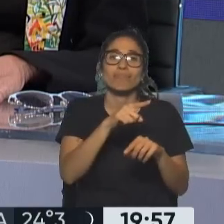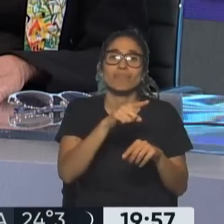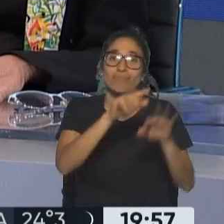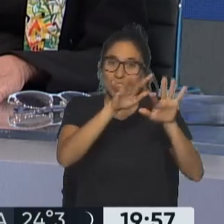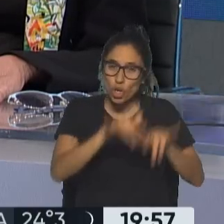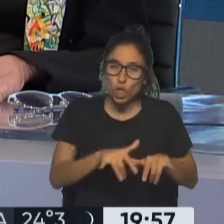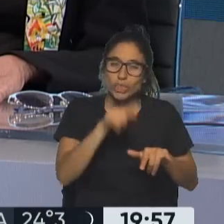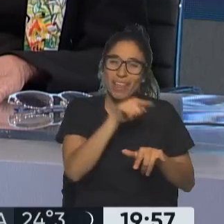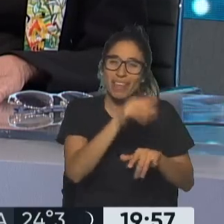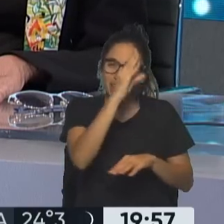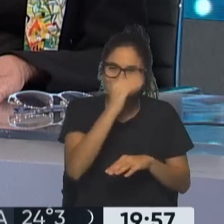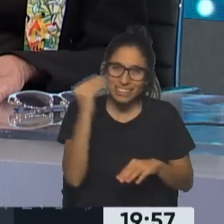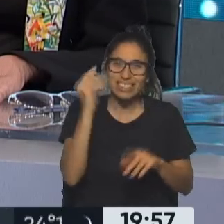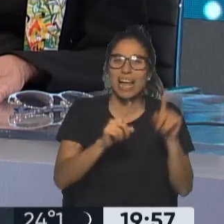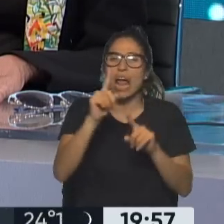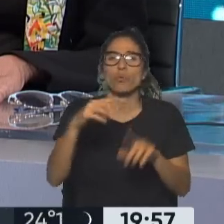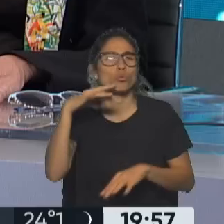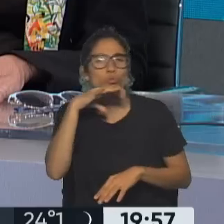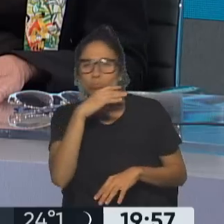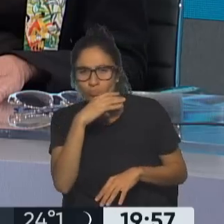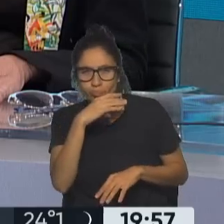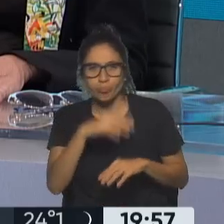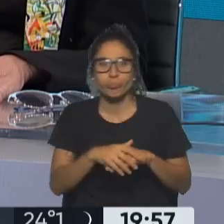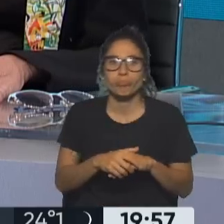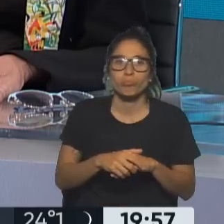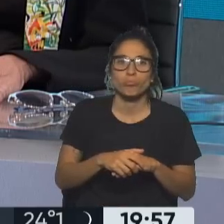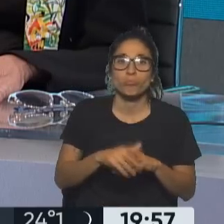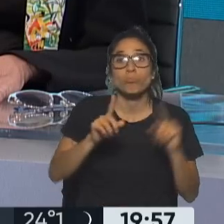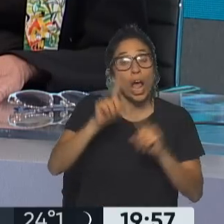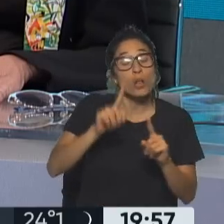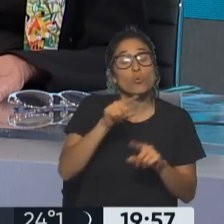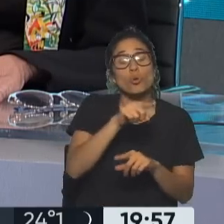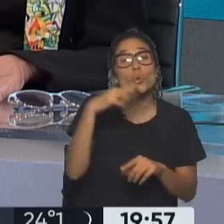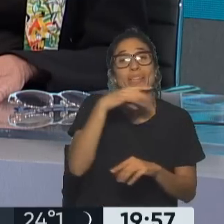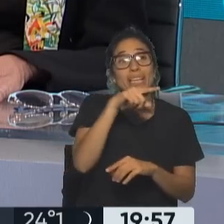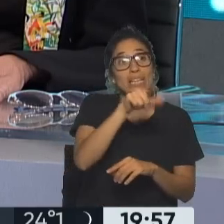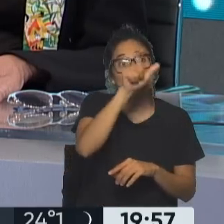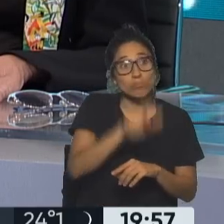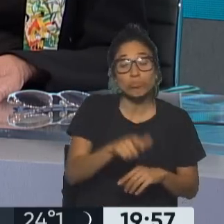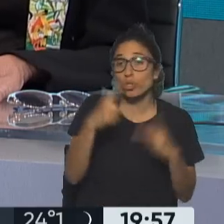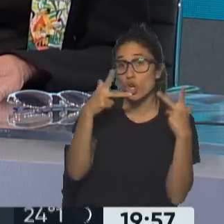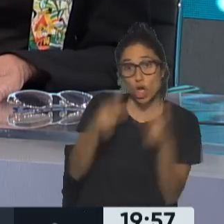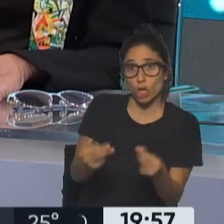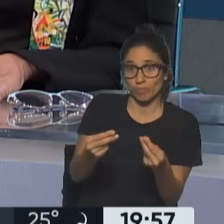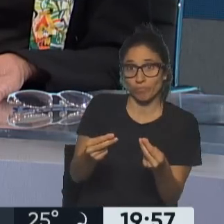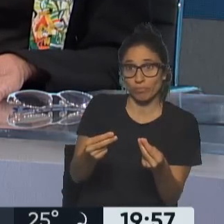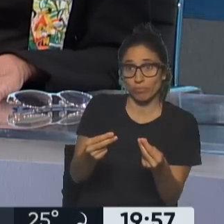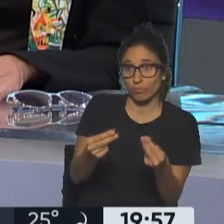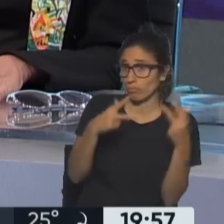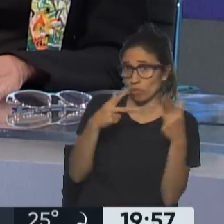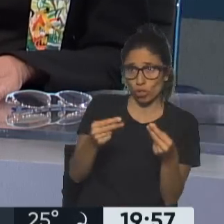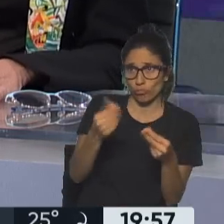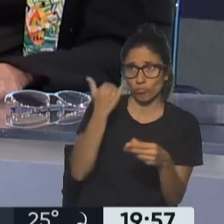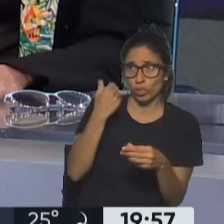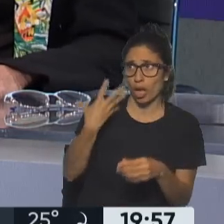entiendan el no de Cristina y que se pierda tiempo en esa insistencia a la vicepresidenta, cuando ya me parece que claramente dijo que no varias